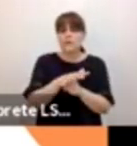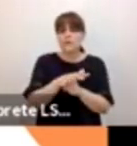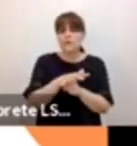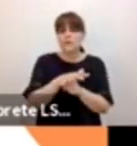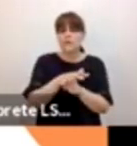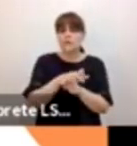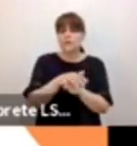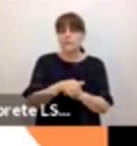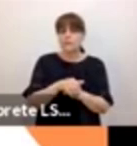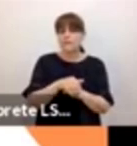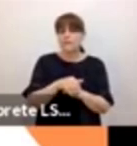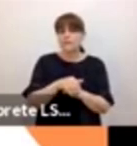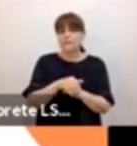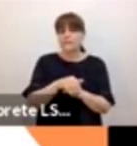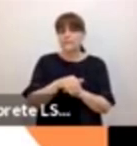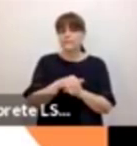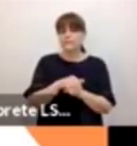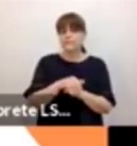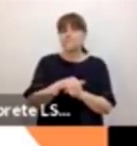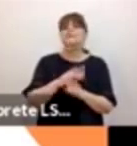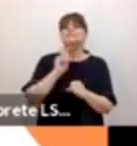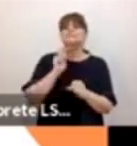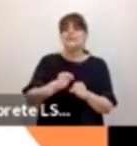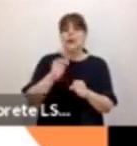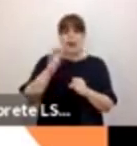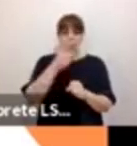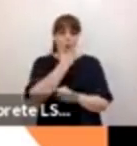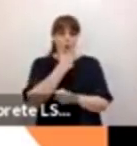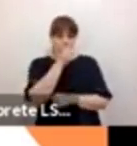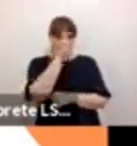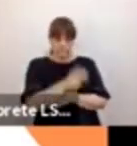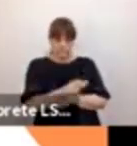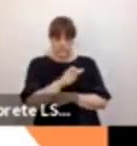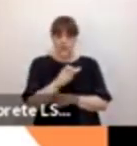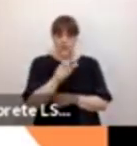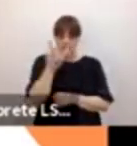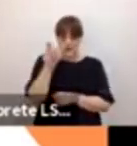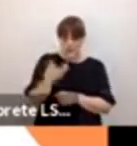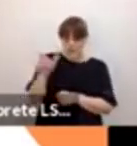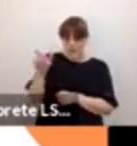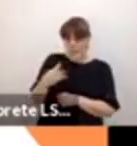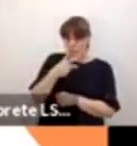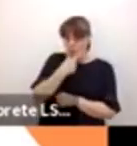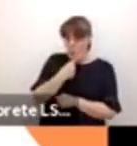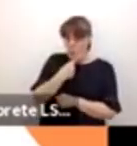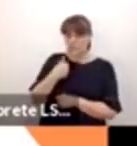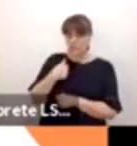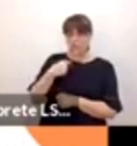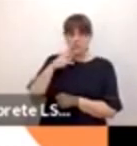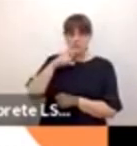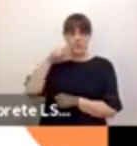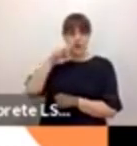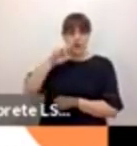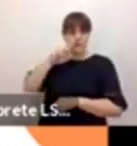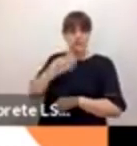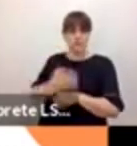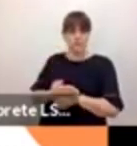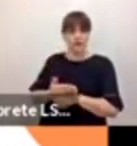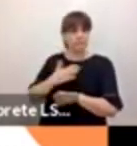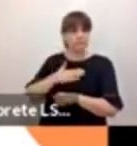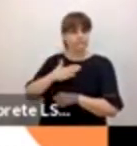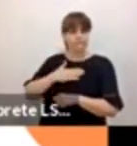Entonces, hacer responsables a los hombres de su ejercicio de la sexualidad hace o nos ayuda a